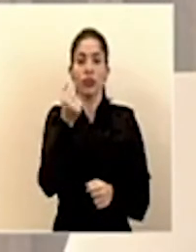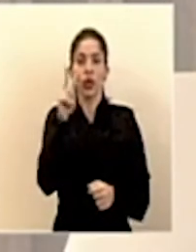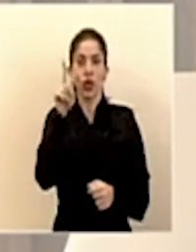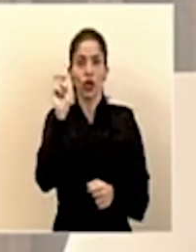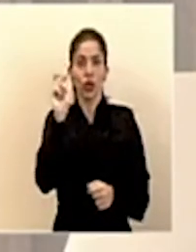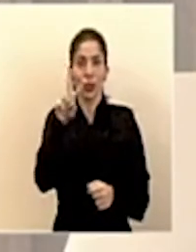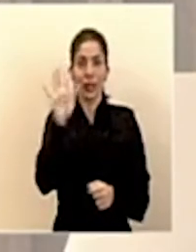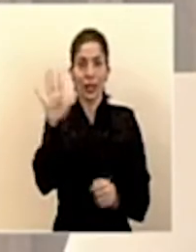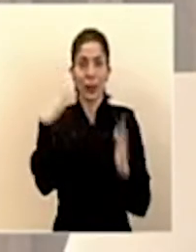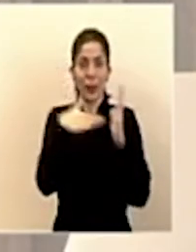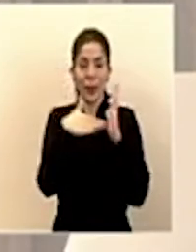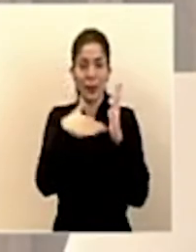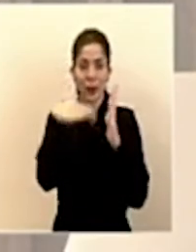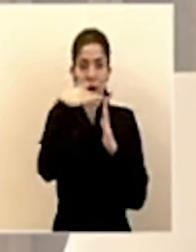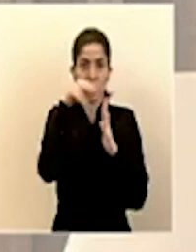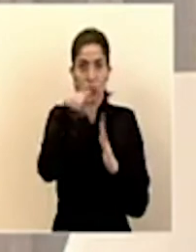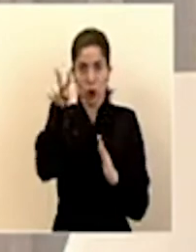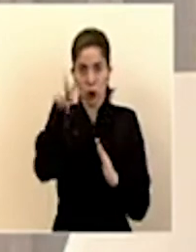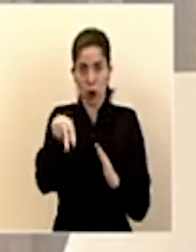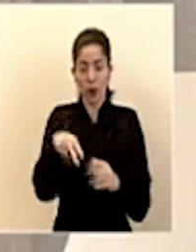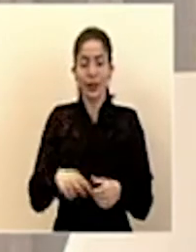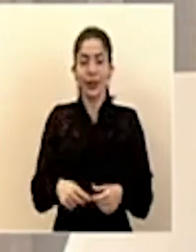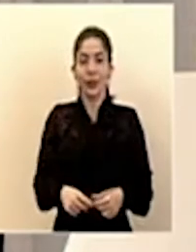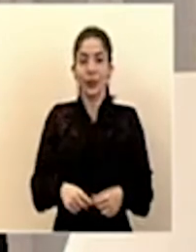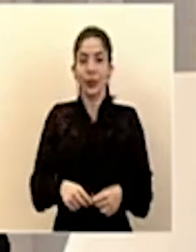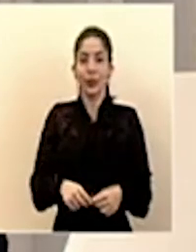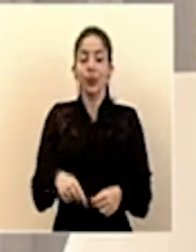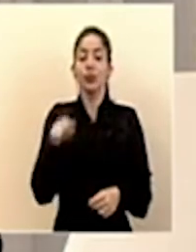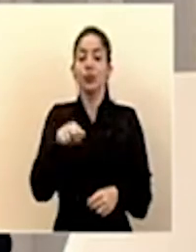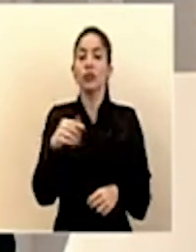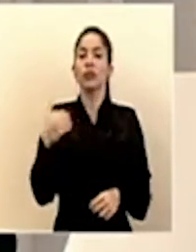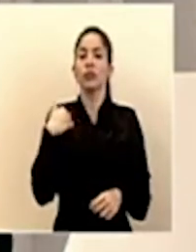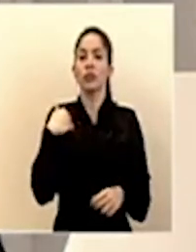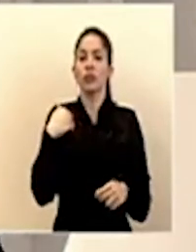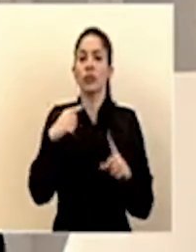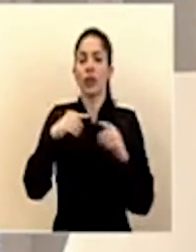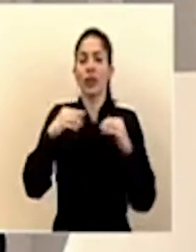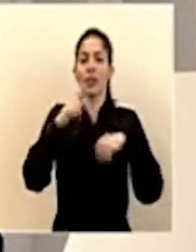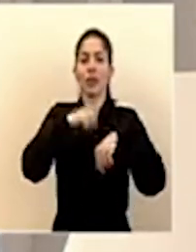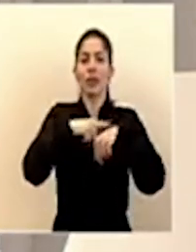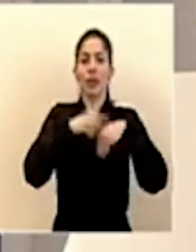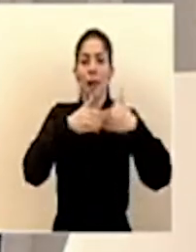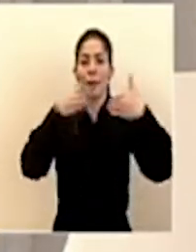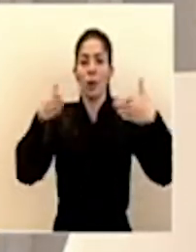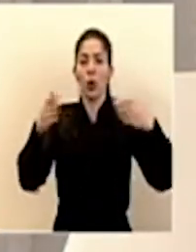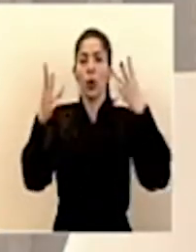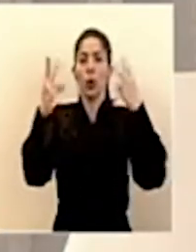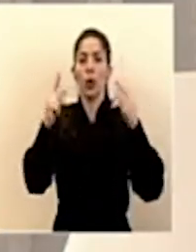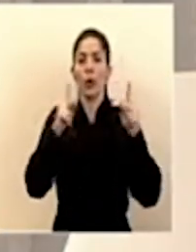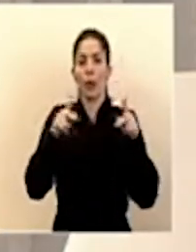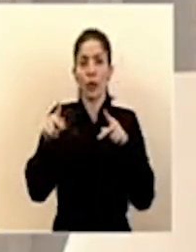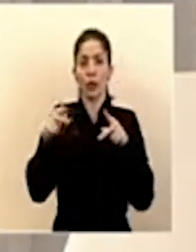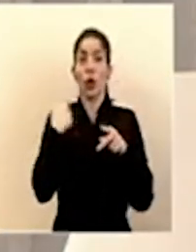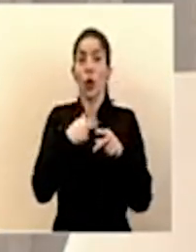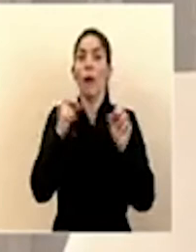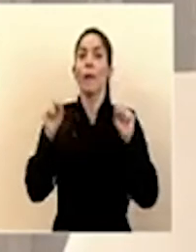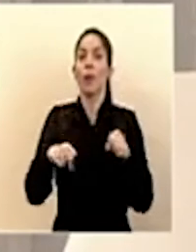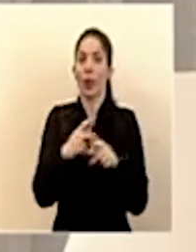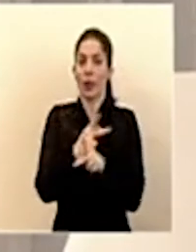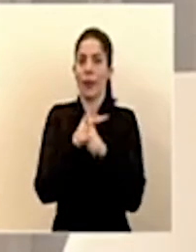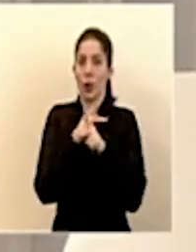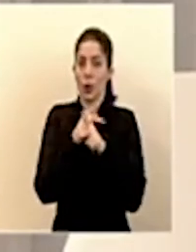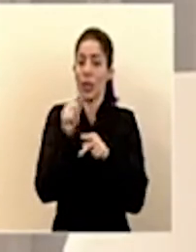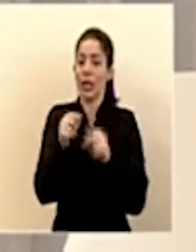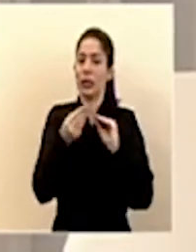225 mil millones de colones, tiene un rango en tiempo y número de personas que podemos proteger, que es